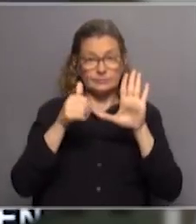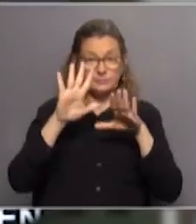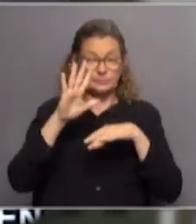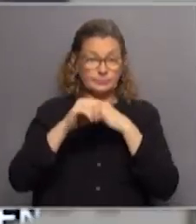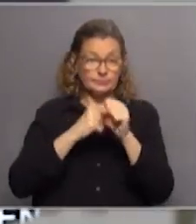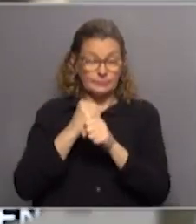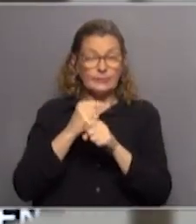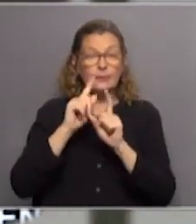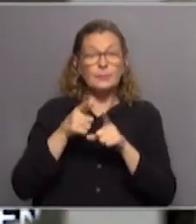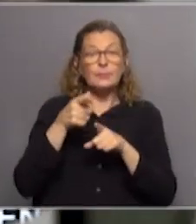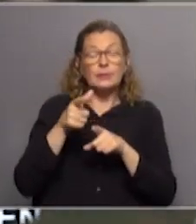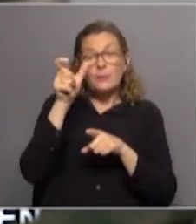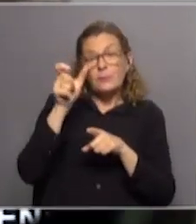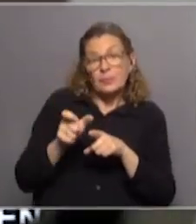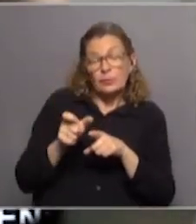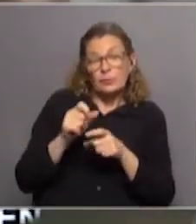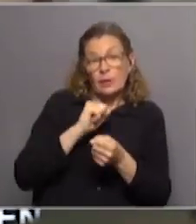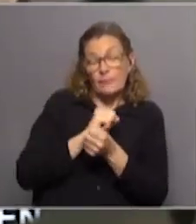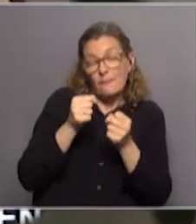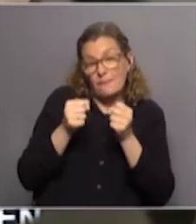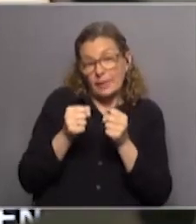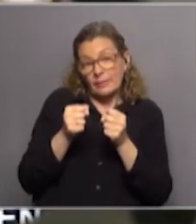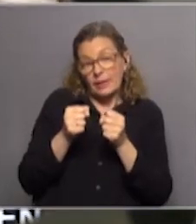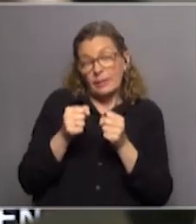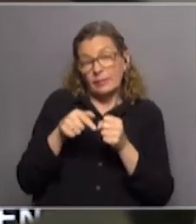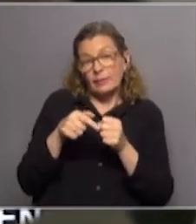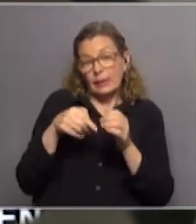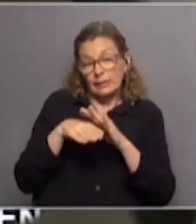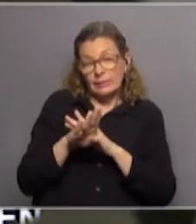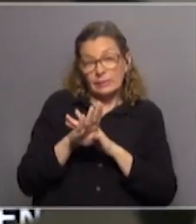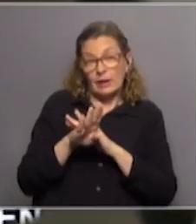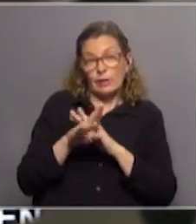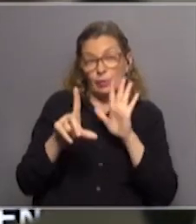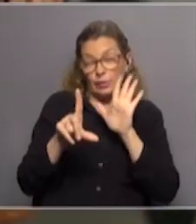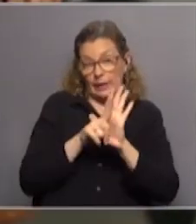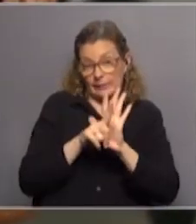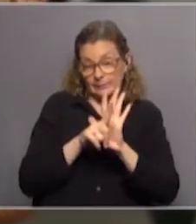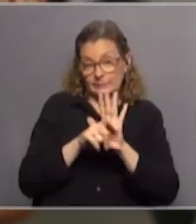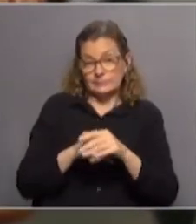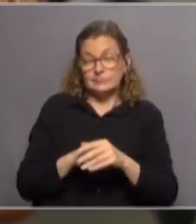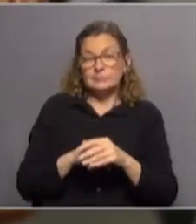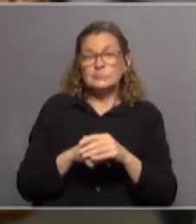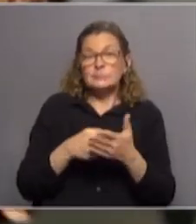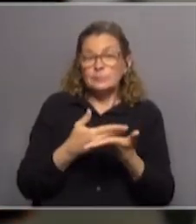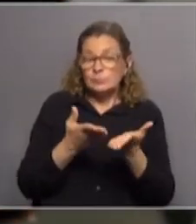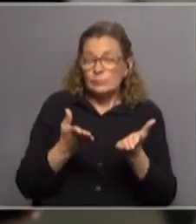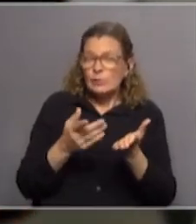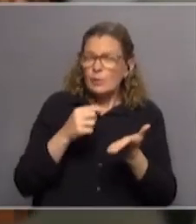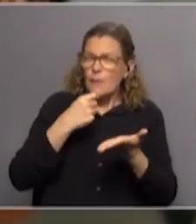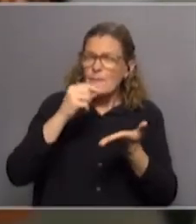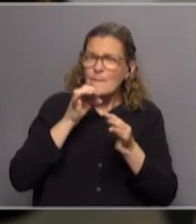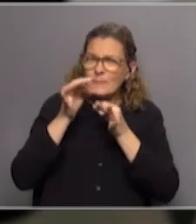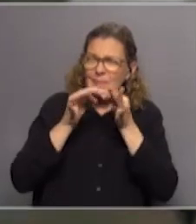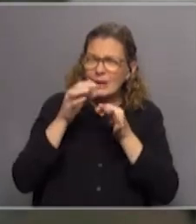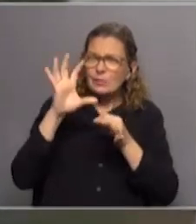años y aplicaría para aquellas personas privadas de libertad desde el momento de entrada en vigencia de la ley. En la exposición de motivos, los